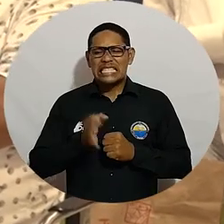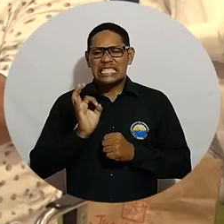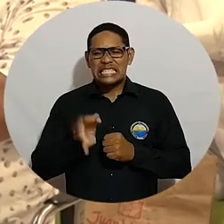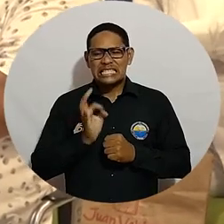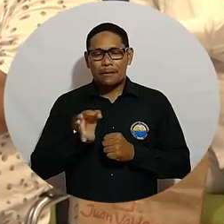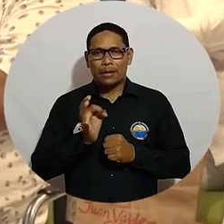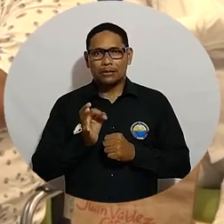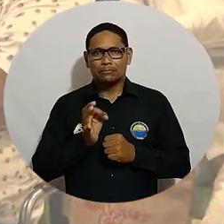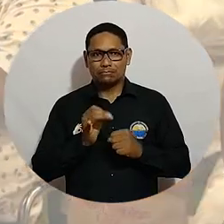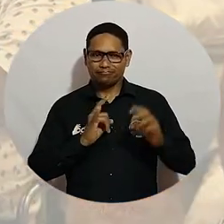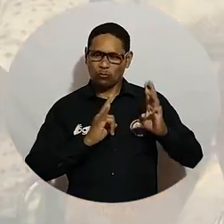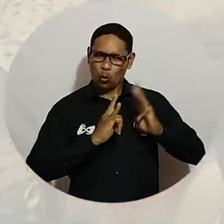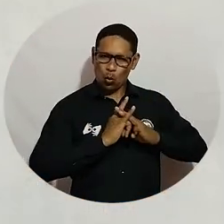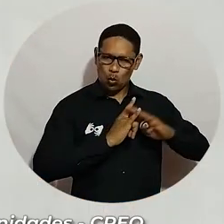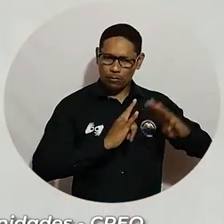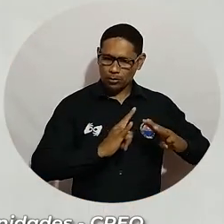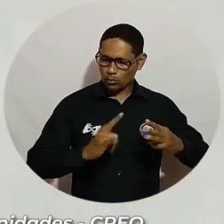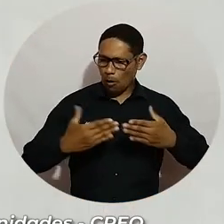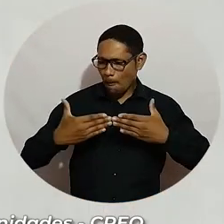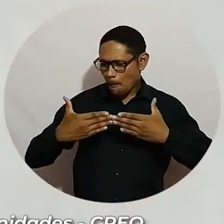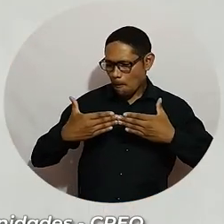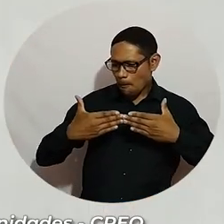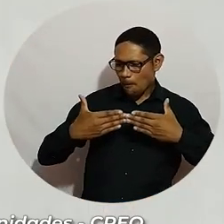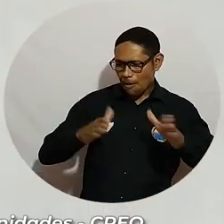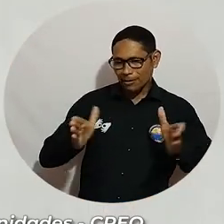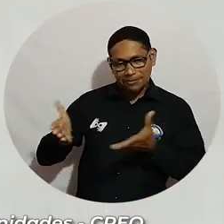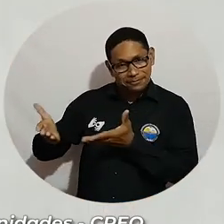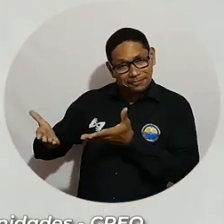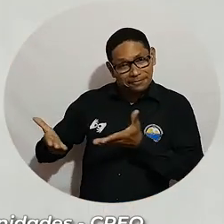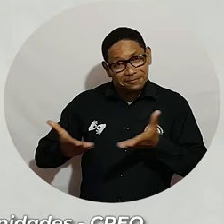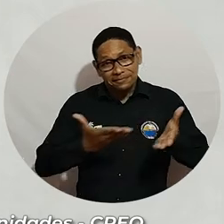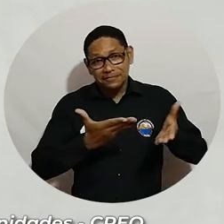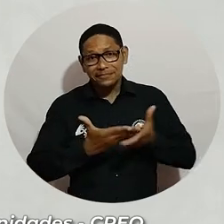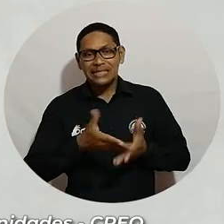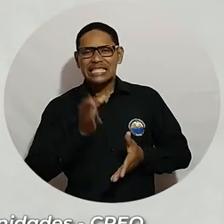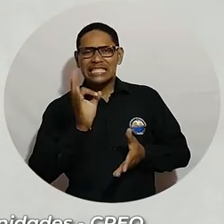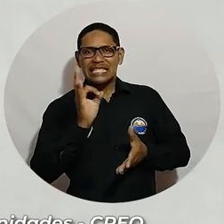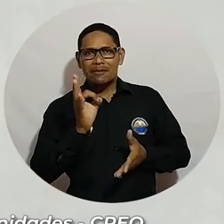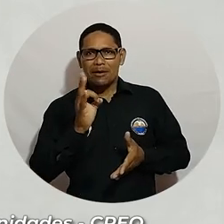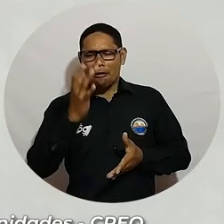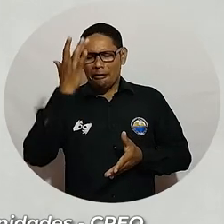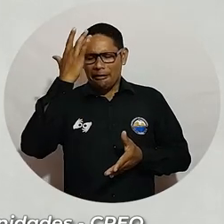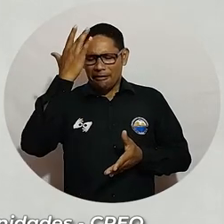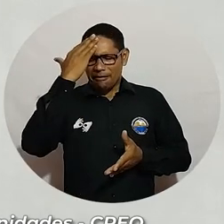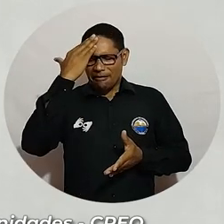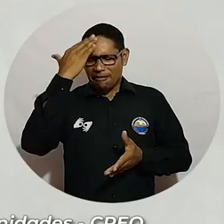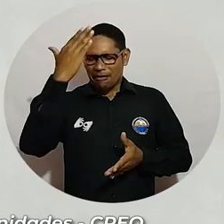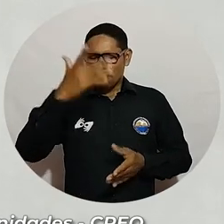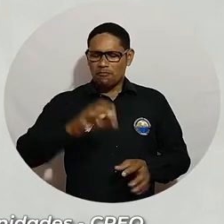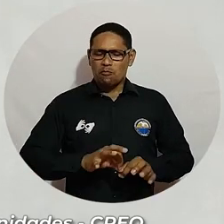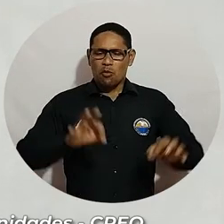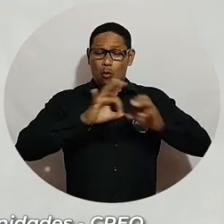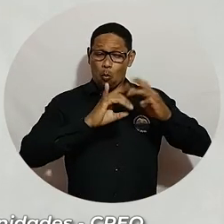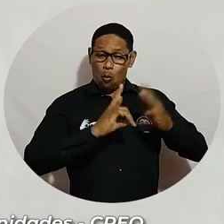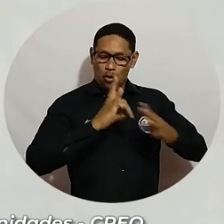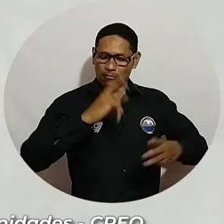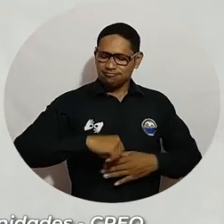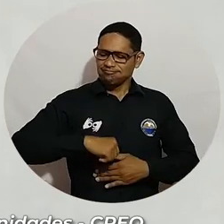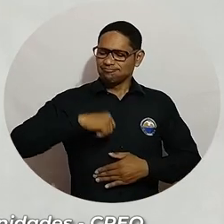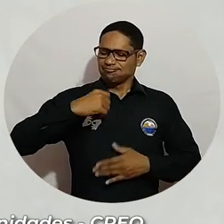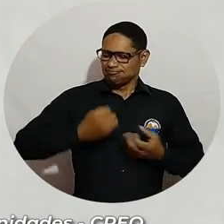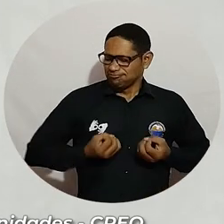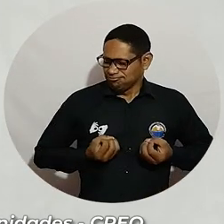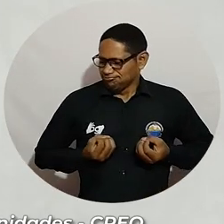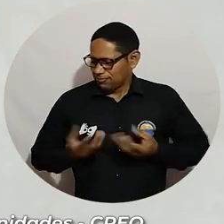Siempre la Universidad del Magdalena tendrá las puertas abiertas para ellos y que siempre vivan orgullosos de esta institución que les ha entregado